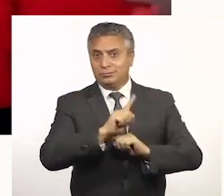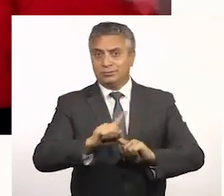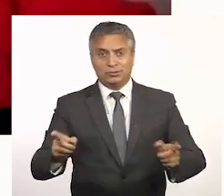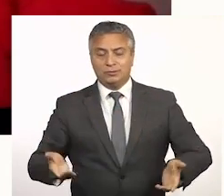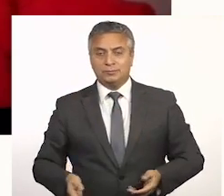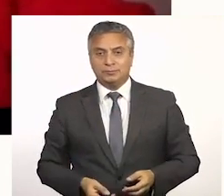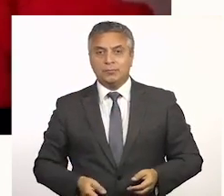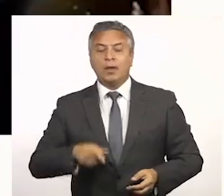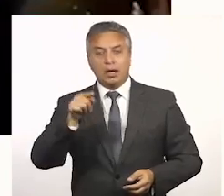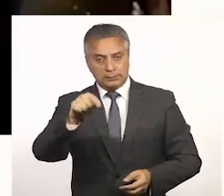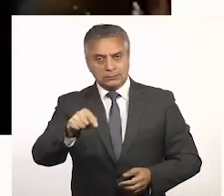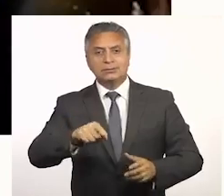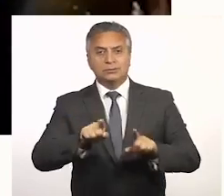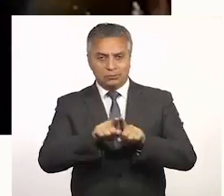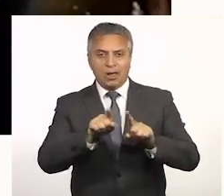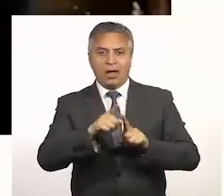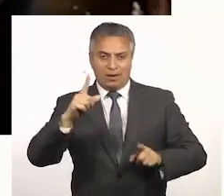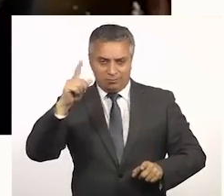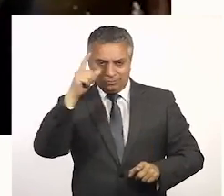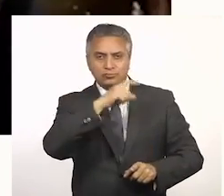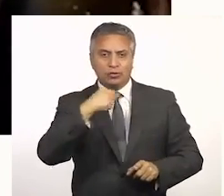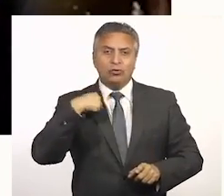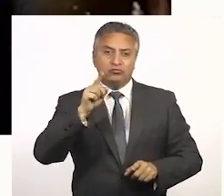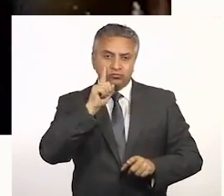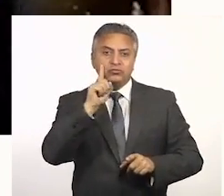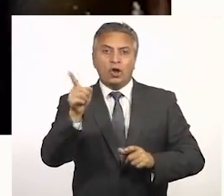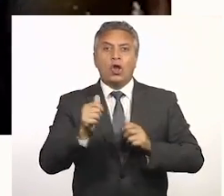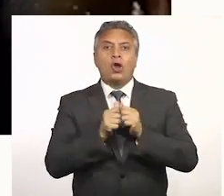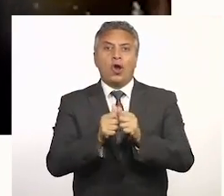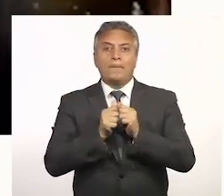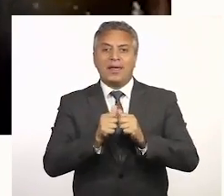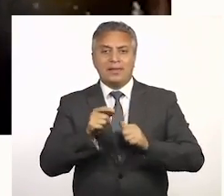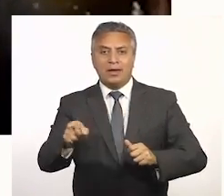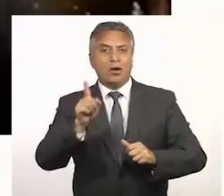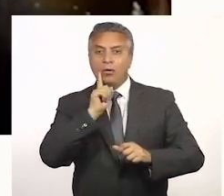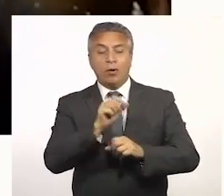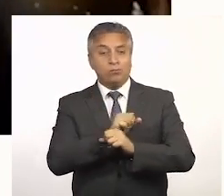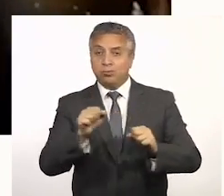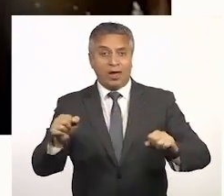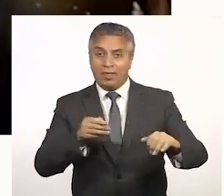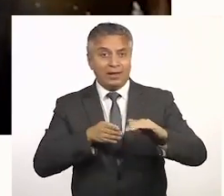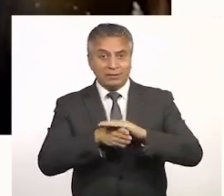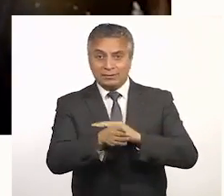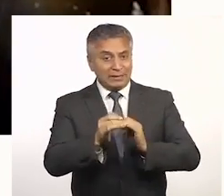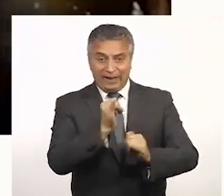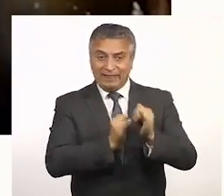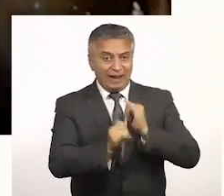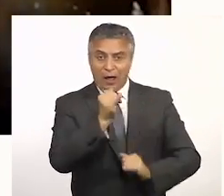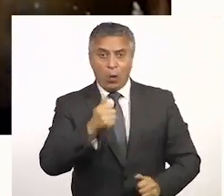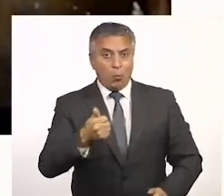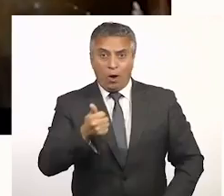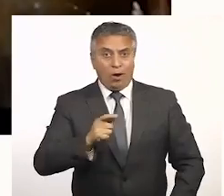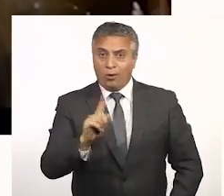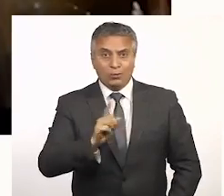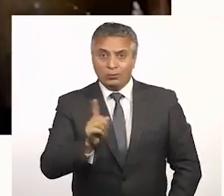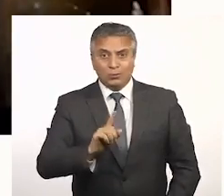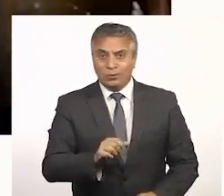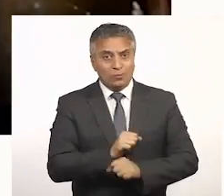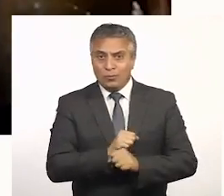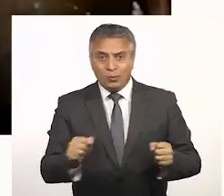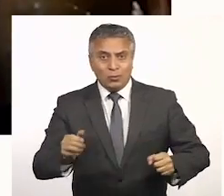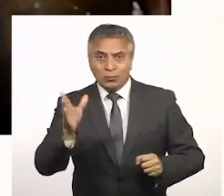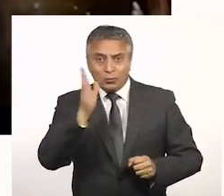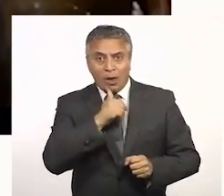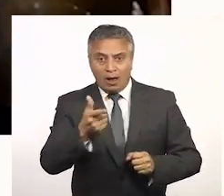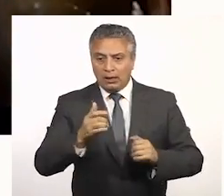atendiendo público. Igual es como complicado porque yo igual tengo como compañeros que no tienen acceso a siquiera un buen internet como